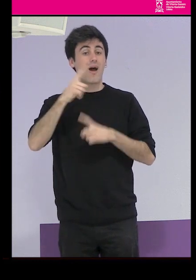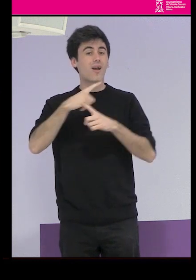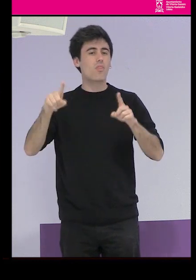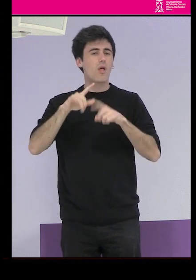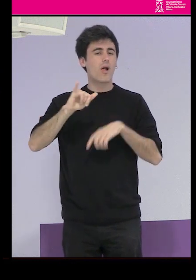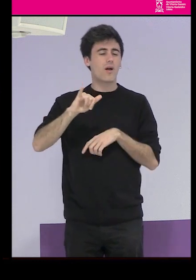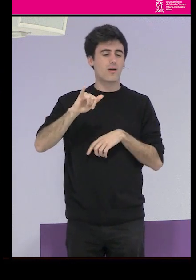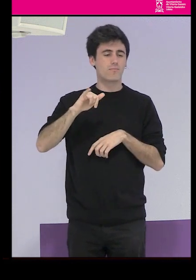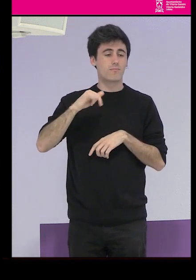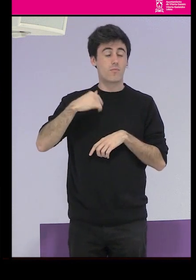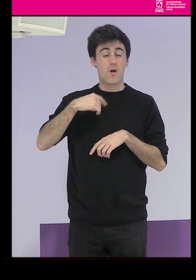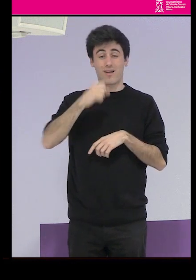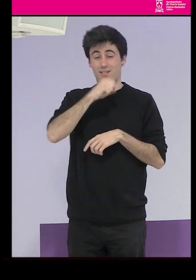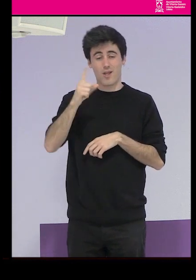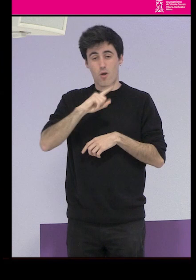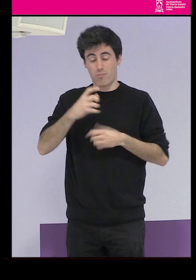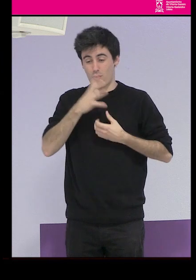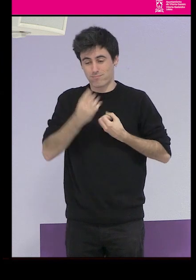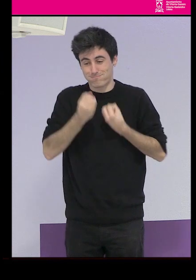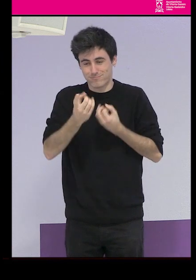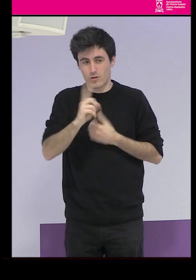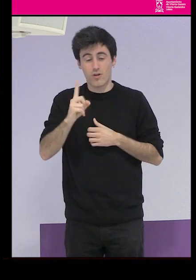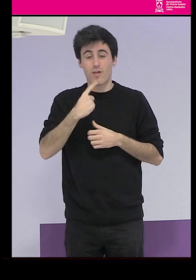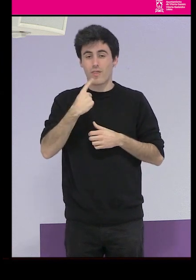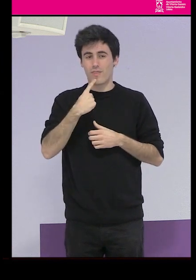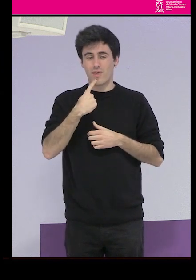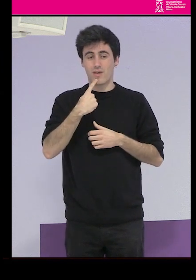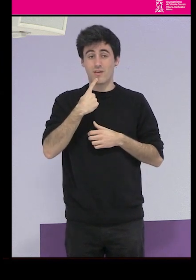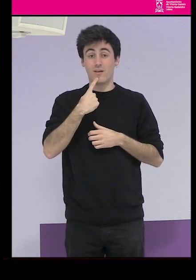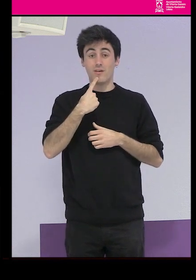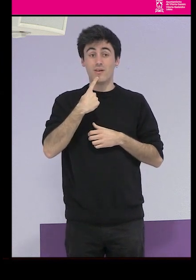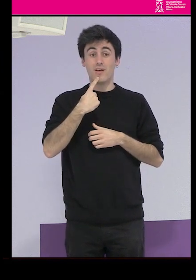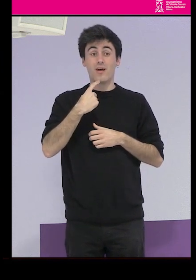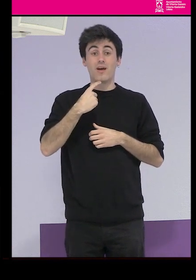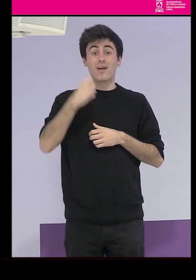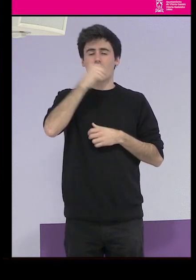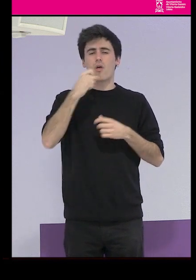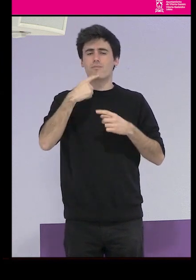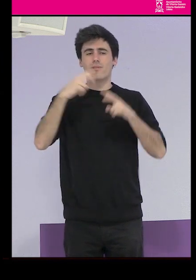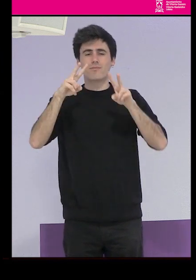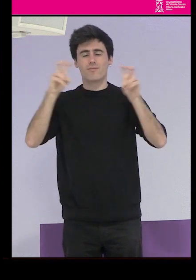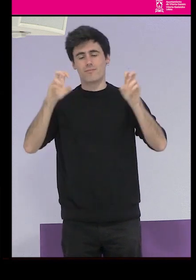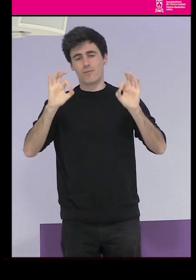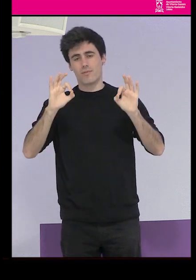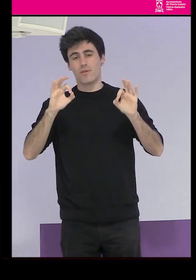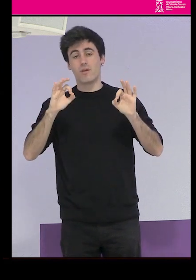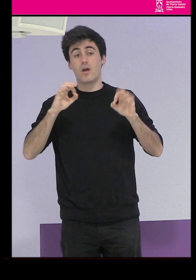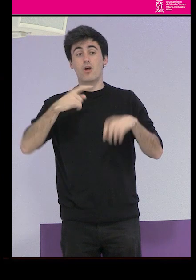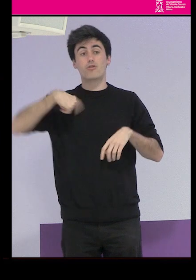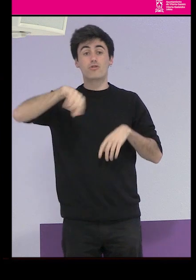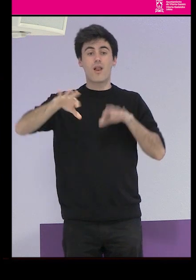la melodía, pero decía, a nosotros la elección nos ha llamado la atención,